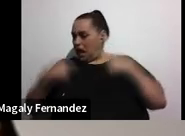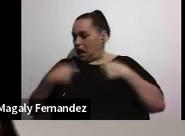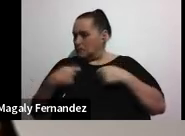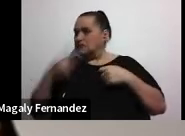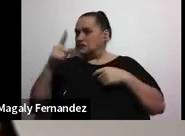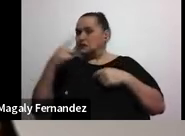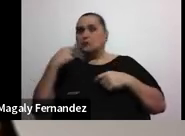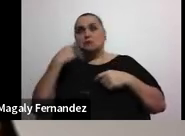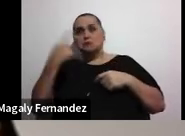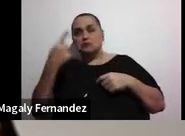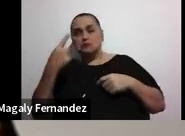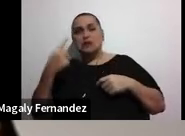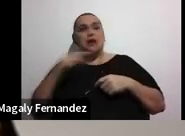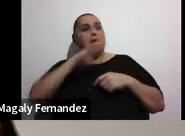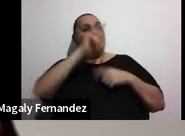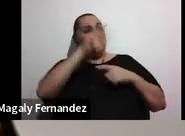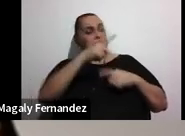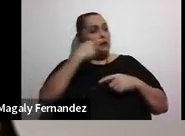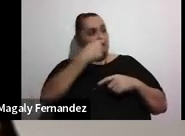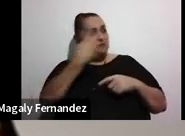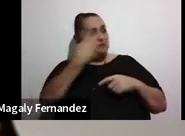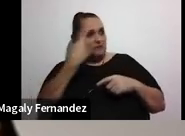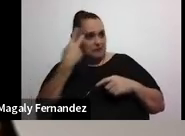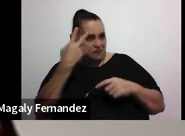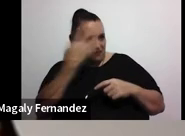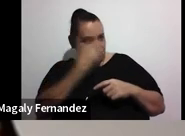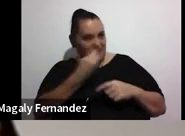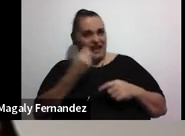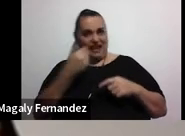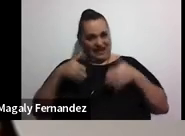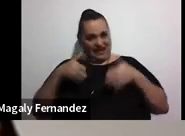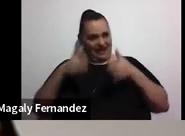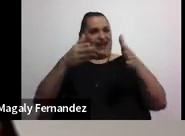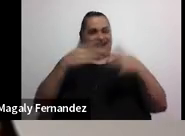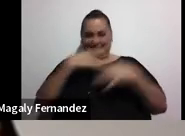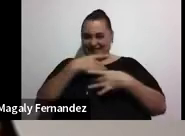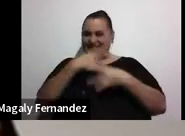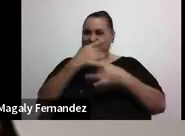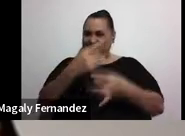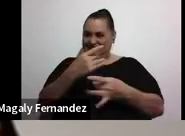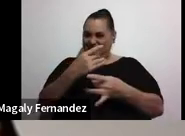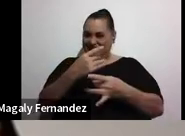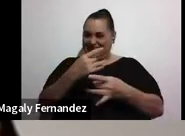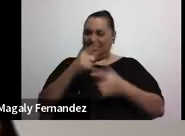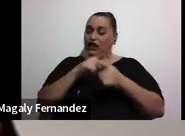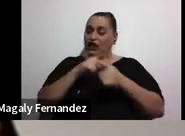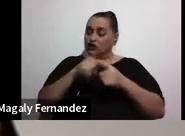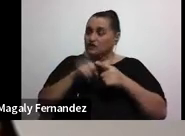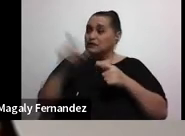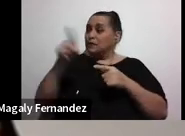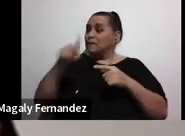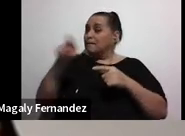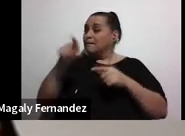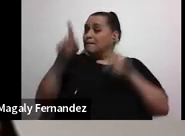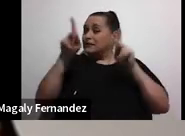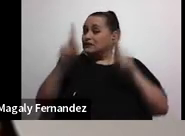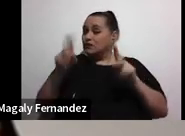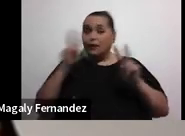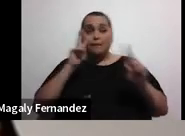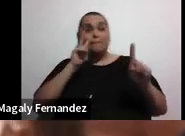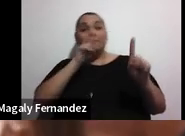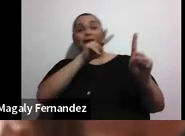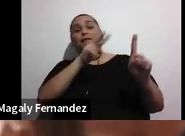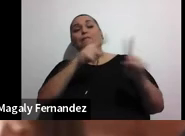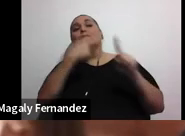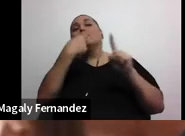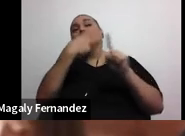y me echaban piropos y de todo en la calle ah qué interesante entonces repetimos hacemos que la persona contemple lo positivo del cambio